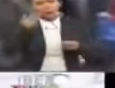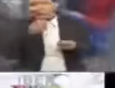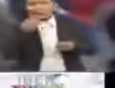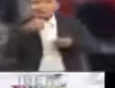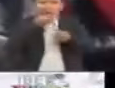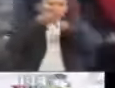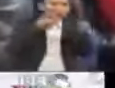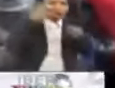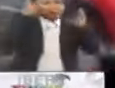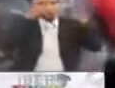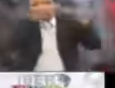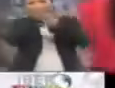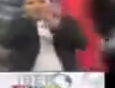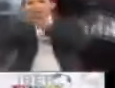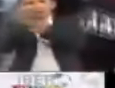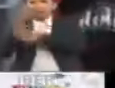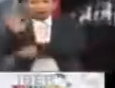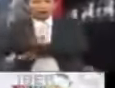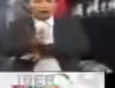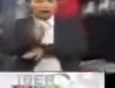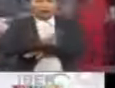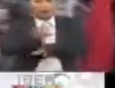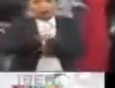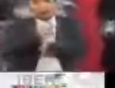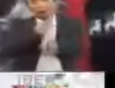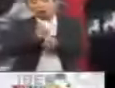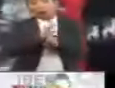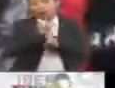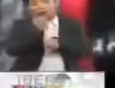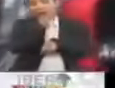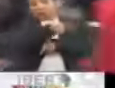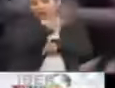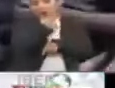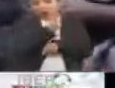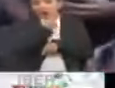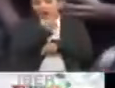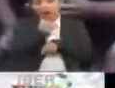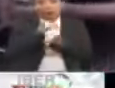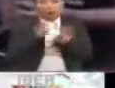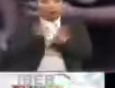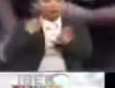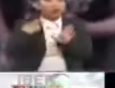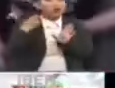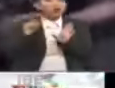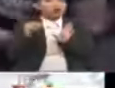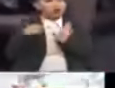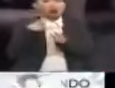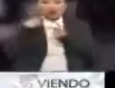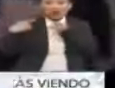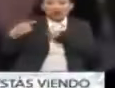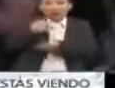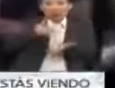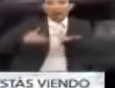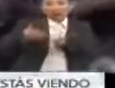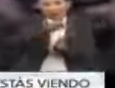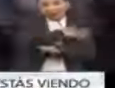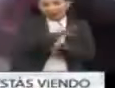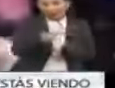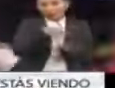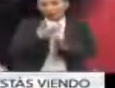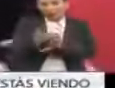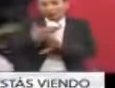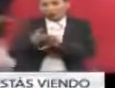de momento parece que le ha favorecido mucho el no aparecer en los debates del atentado que